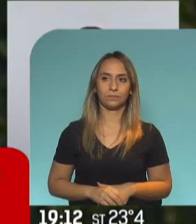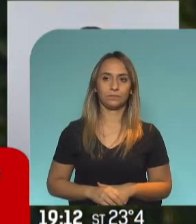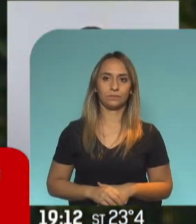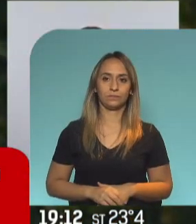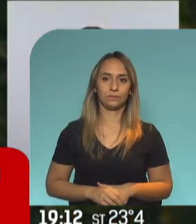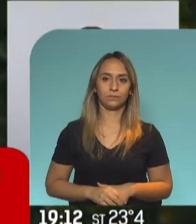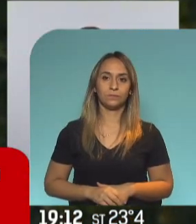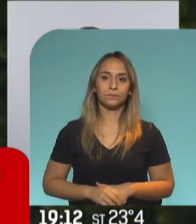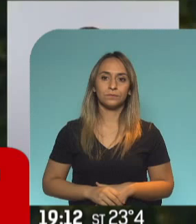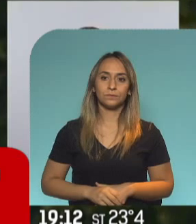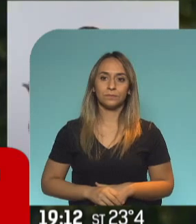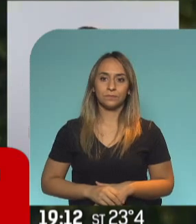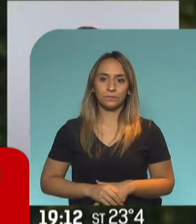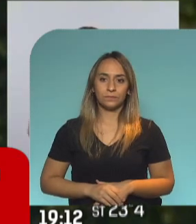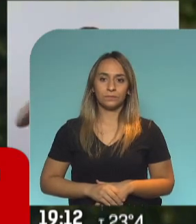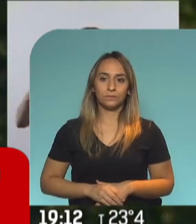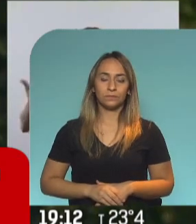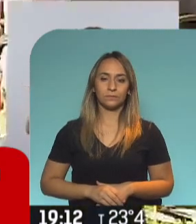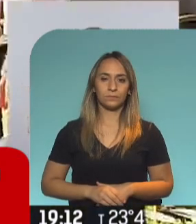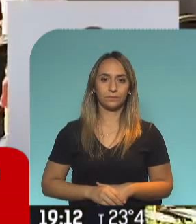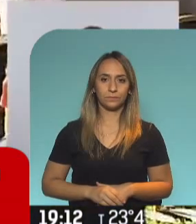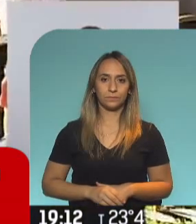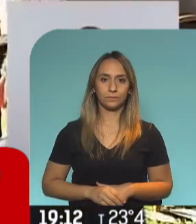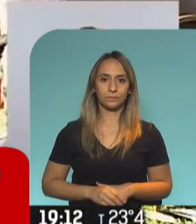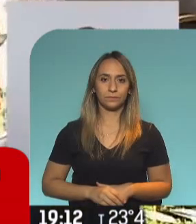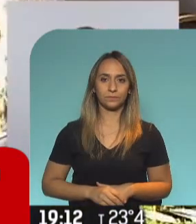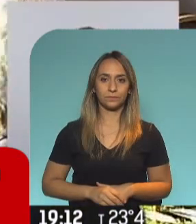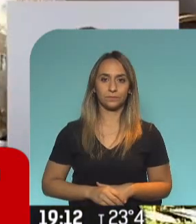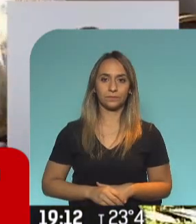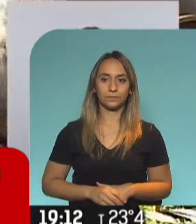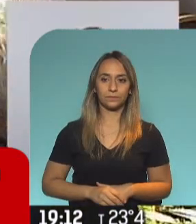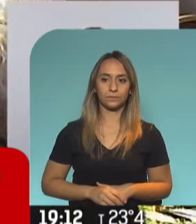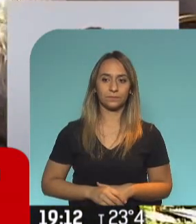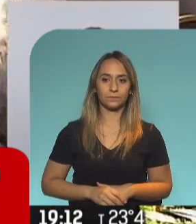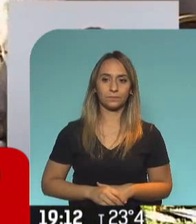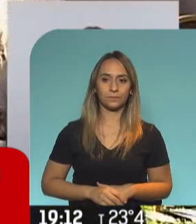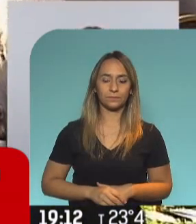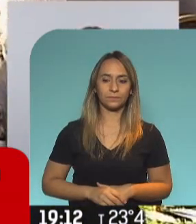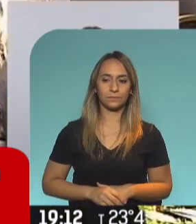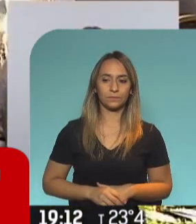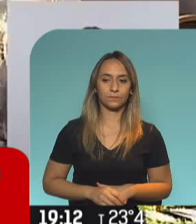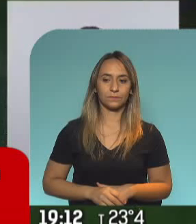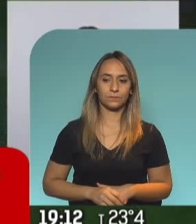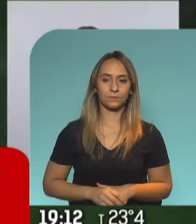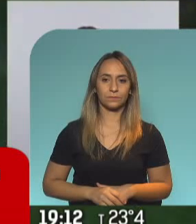para hacer esto que ustedes me plantean? Lo hablé en mi iglesia con el chino Navarro y con el gringo Castro, mi querido gringo, que allí lo veo.